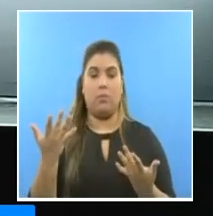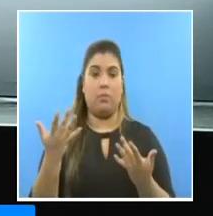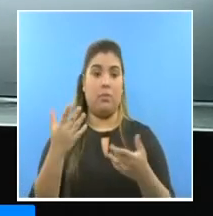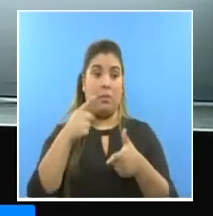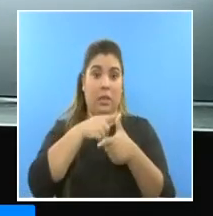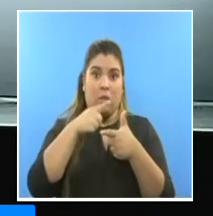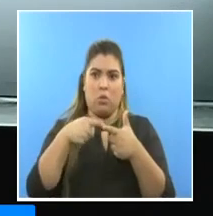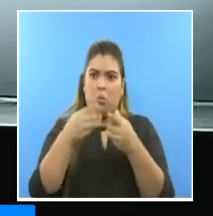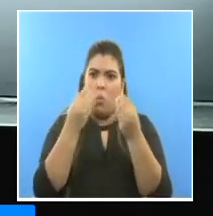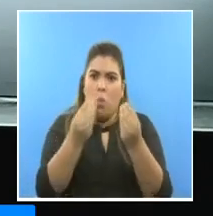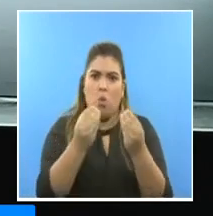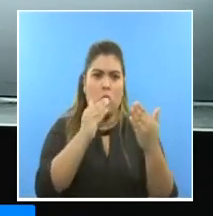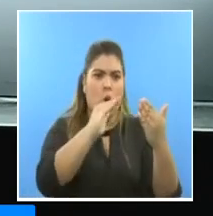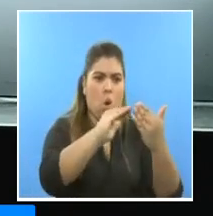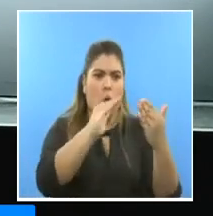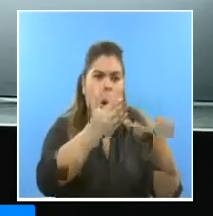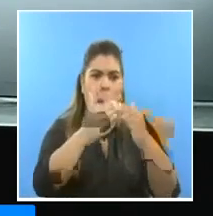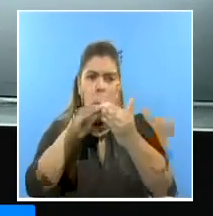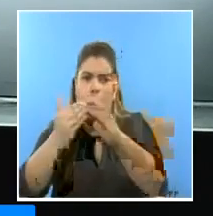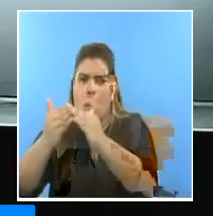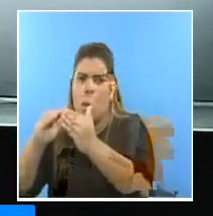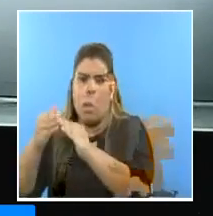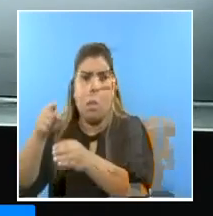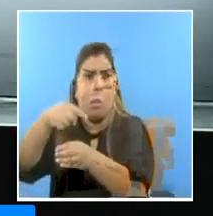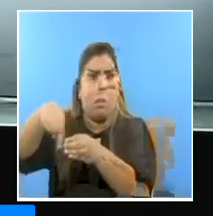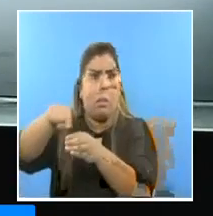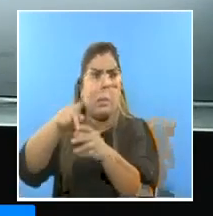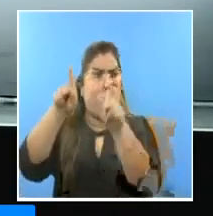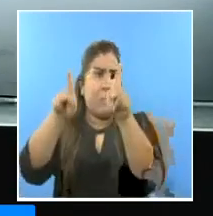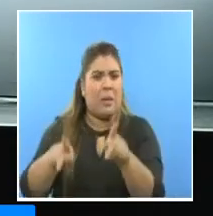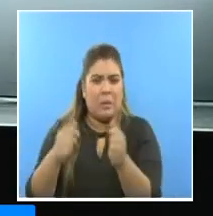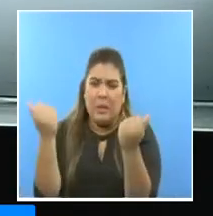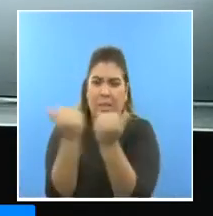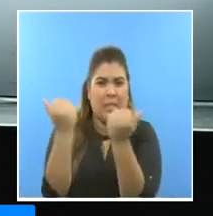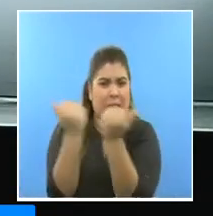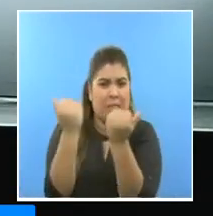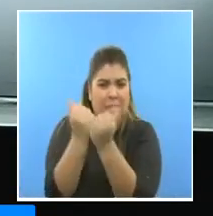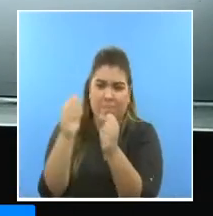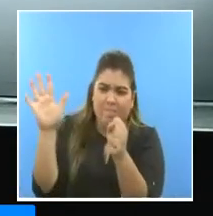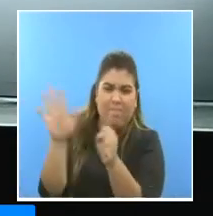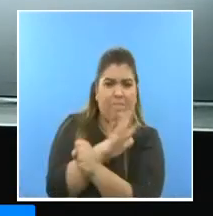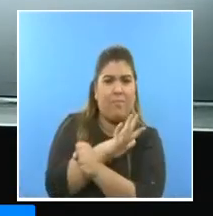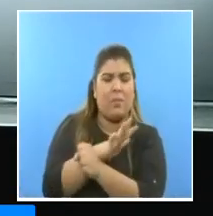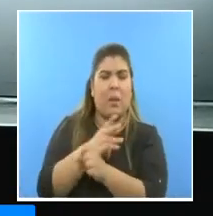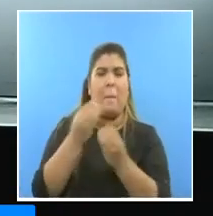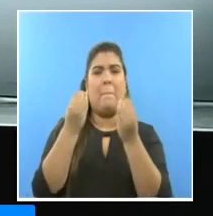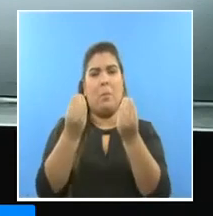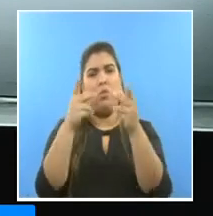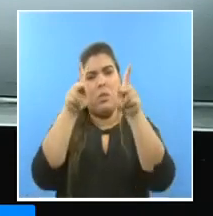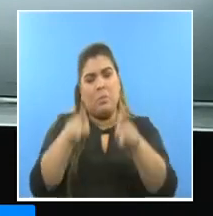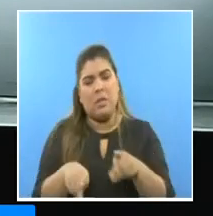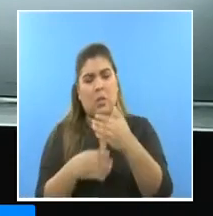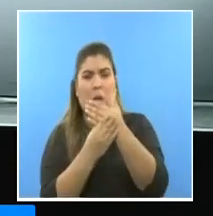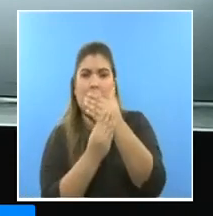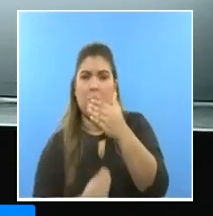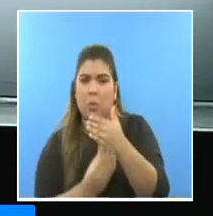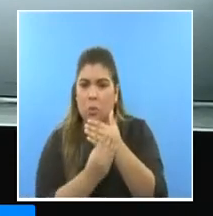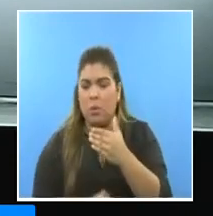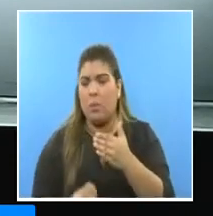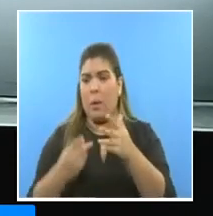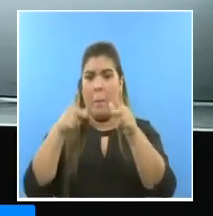donde hay un hacinamiento social, donde hay necesidad social, donde hay mucha precariedad